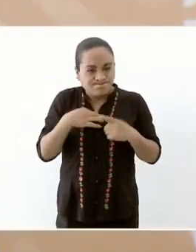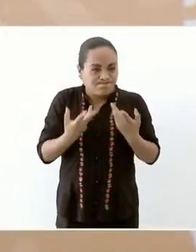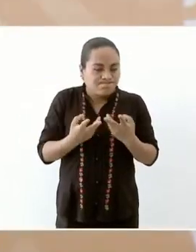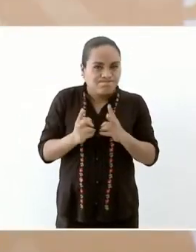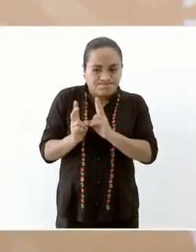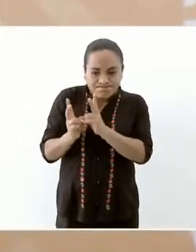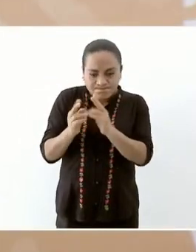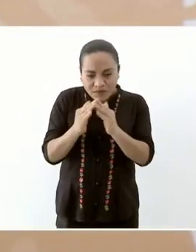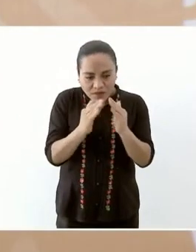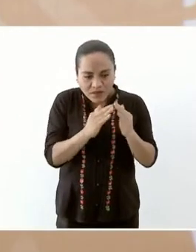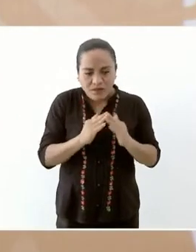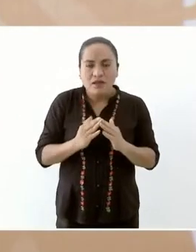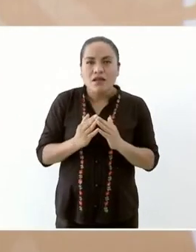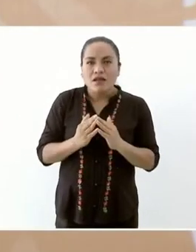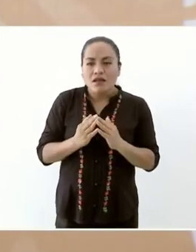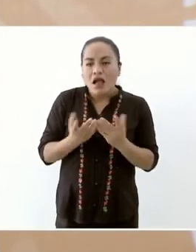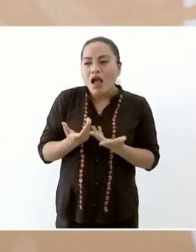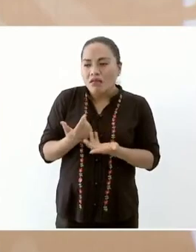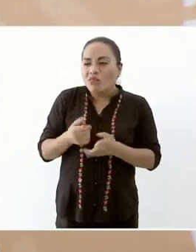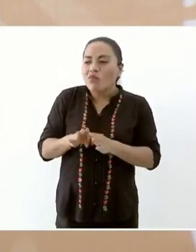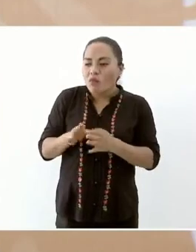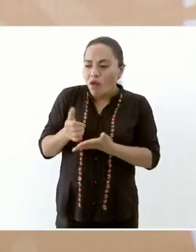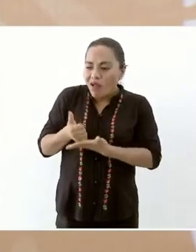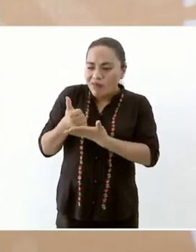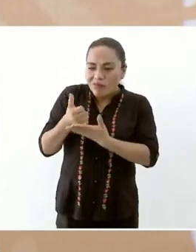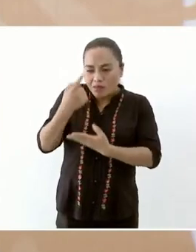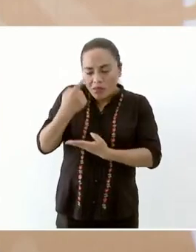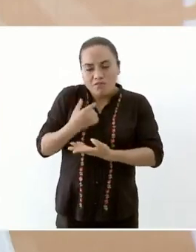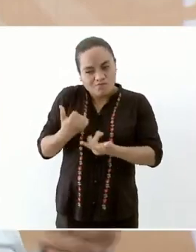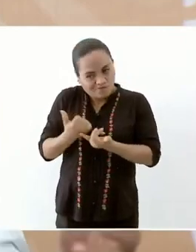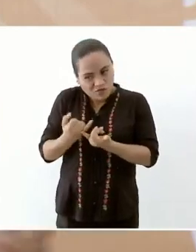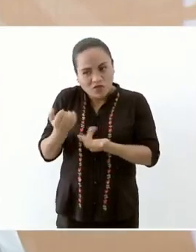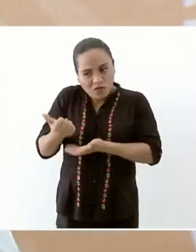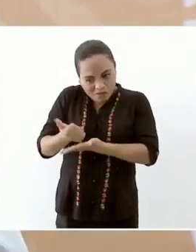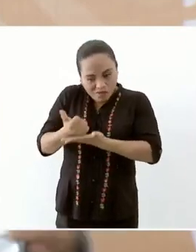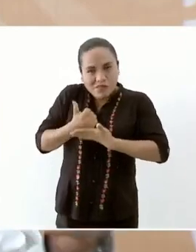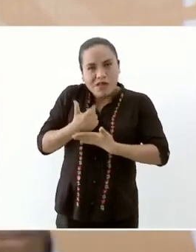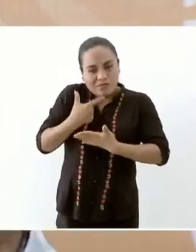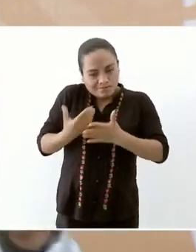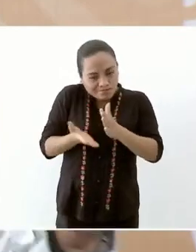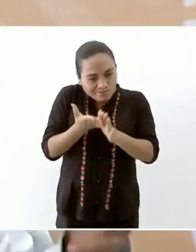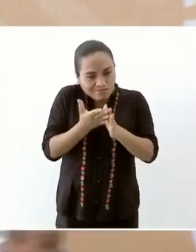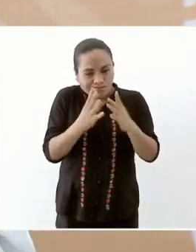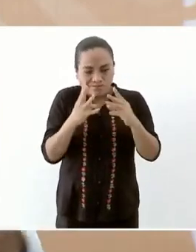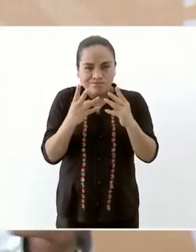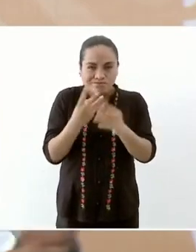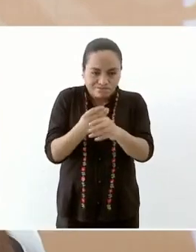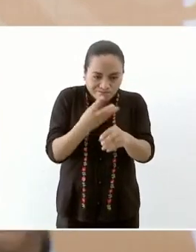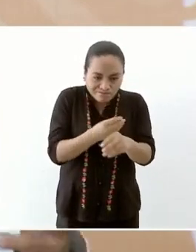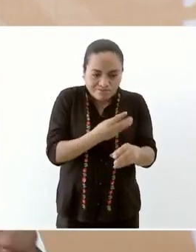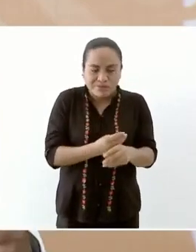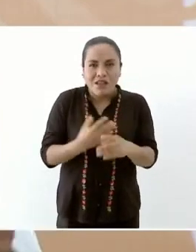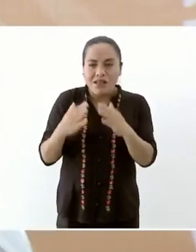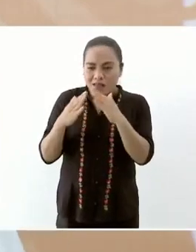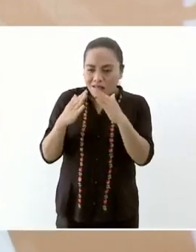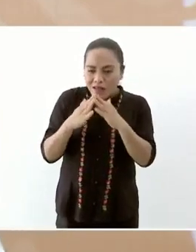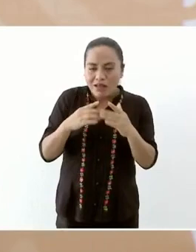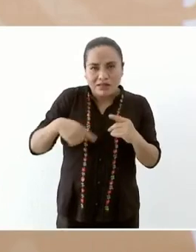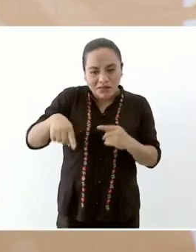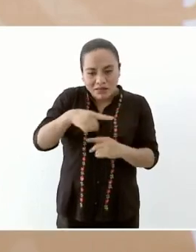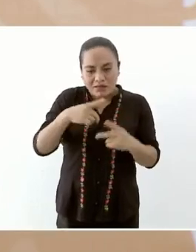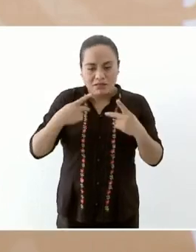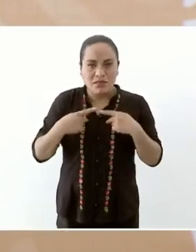se organizan para que haya ayuda mutua